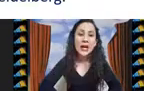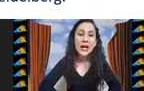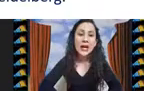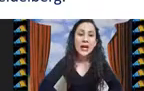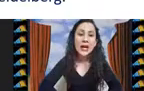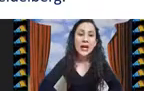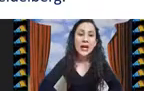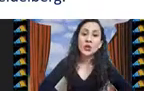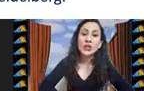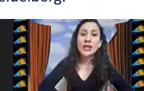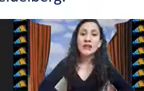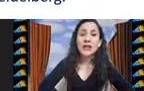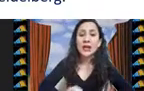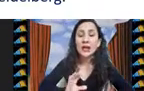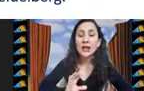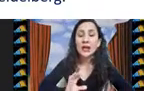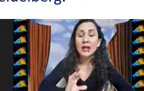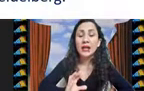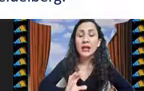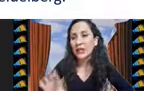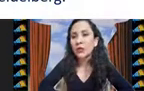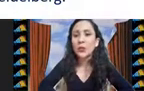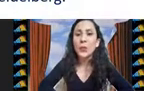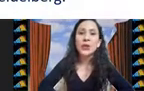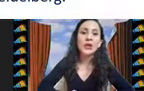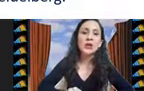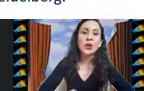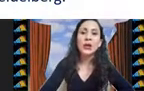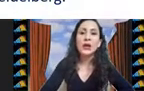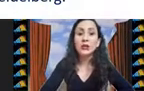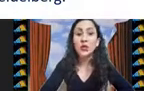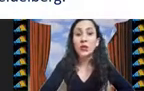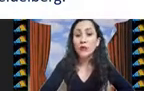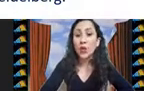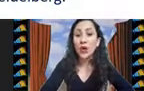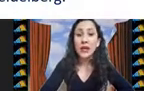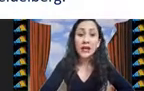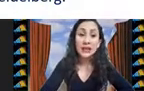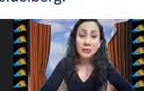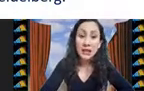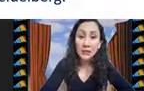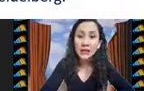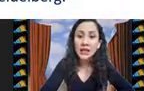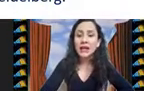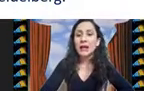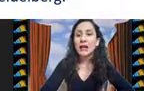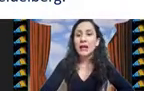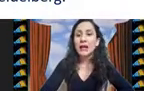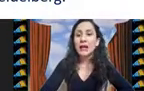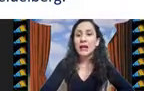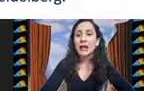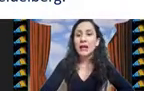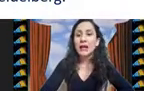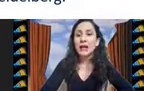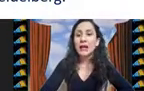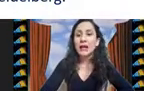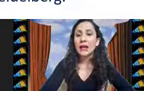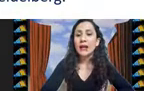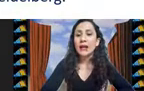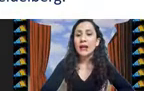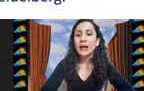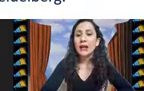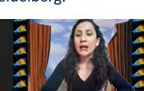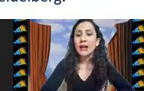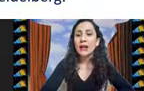ejemplo entonces lo que estamos proponiendo es un enfoque experimental que combina